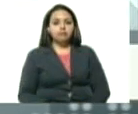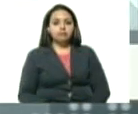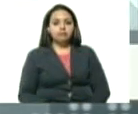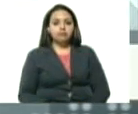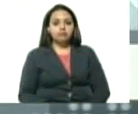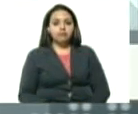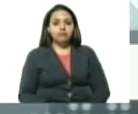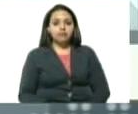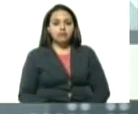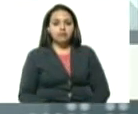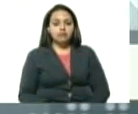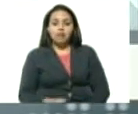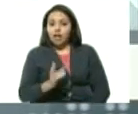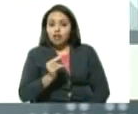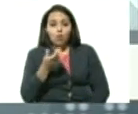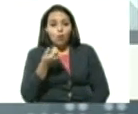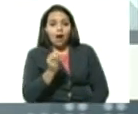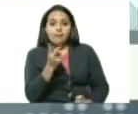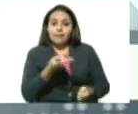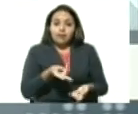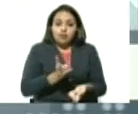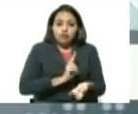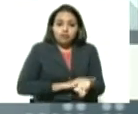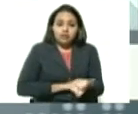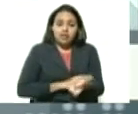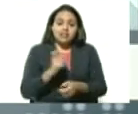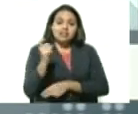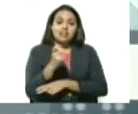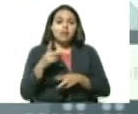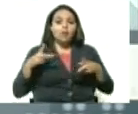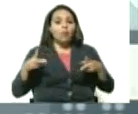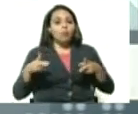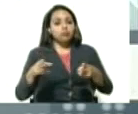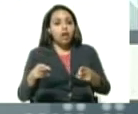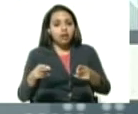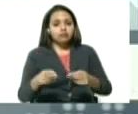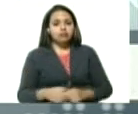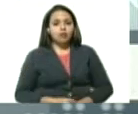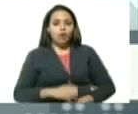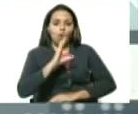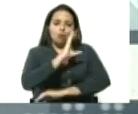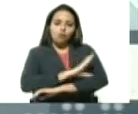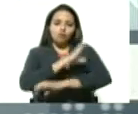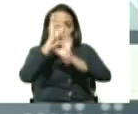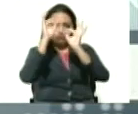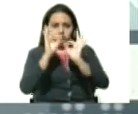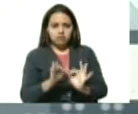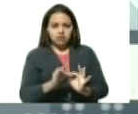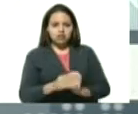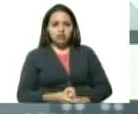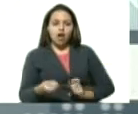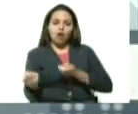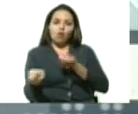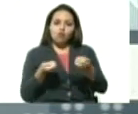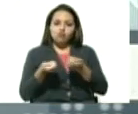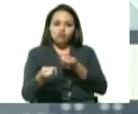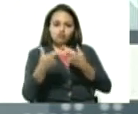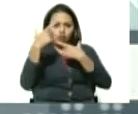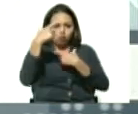cosa no se ponga fea necesitamos cortarlo con disciplina, autocontrol,